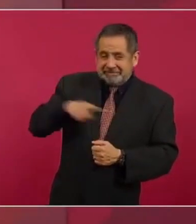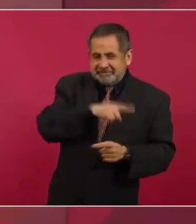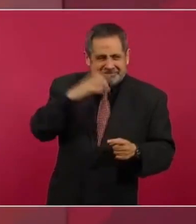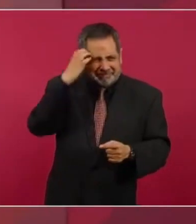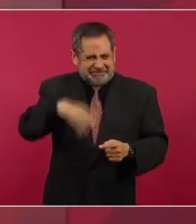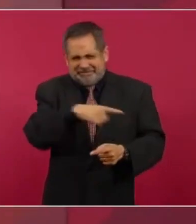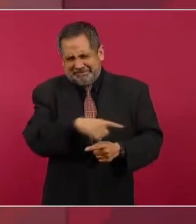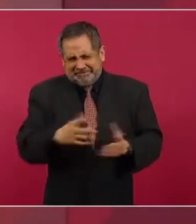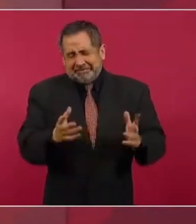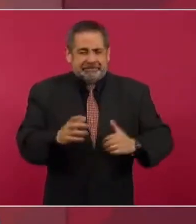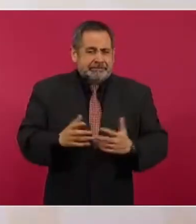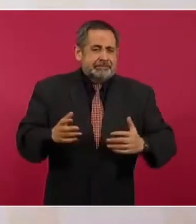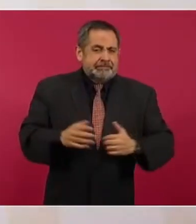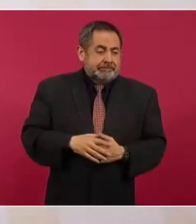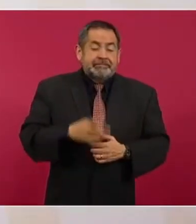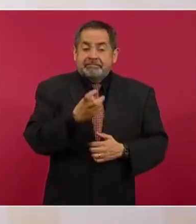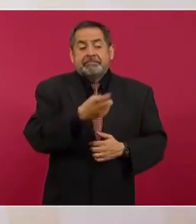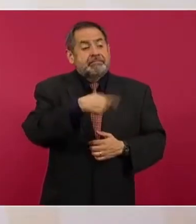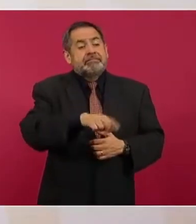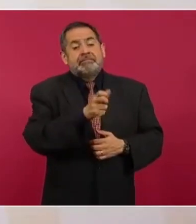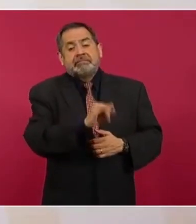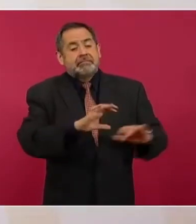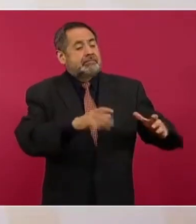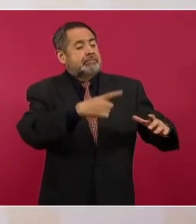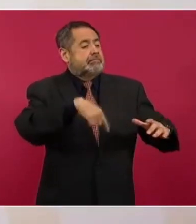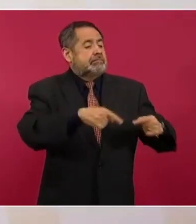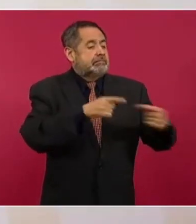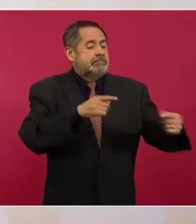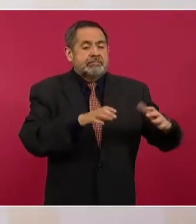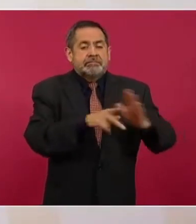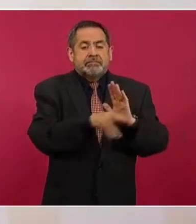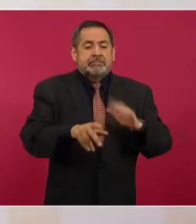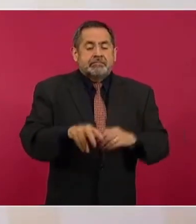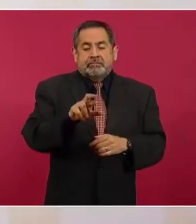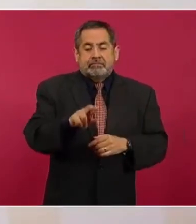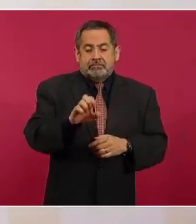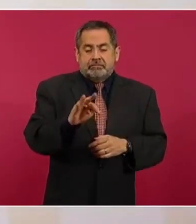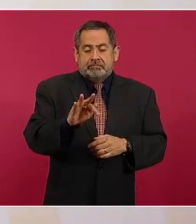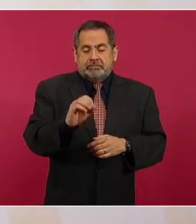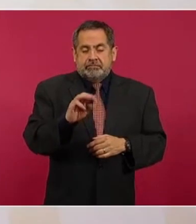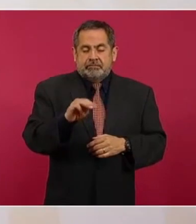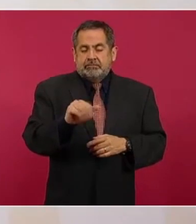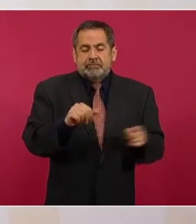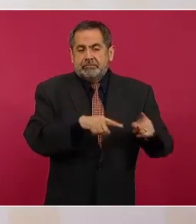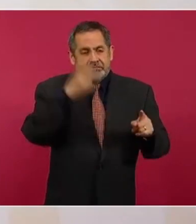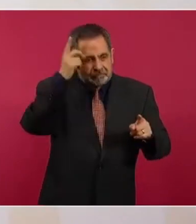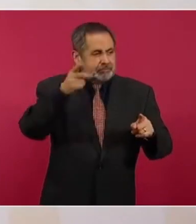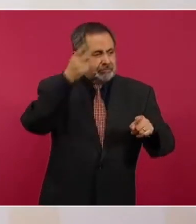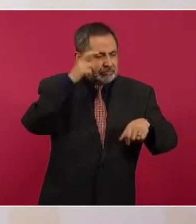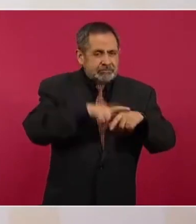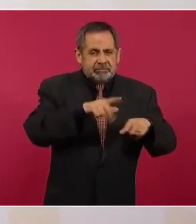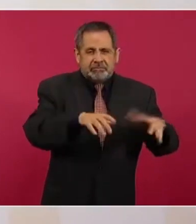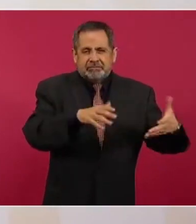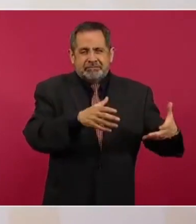porque así son los del Reforma, los dueños y directivos, los señores